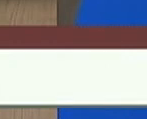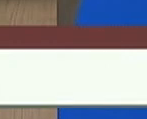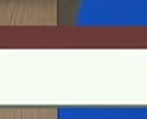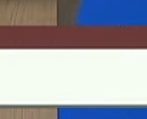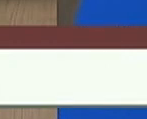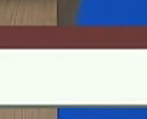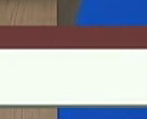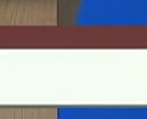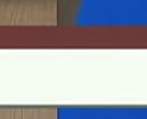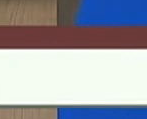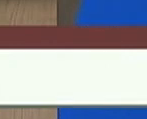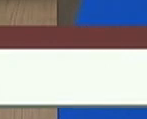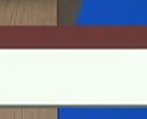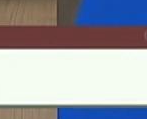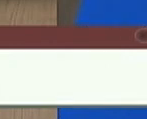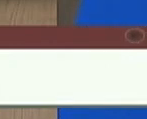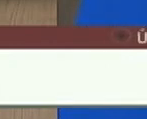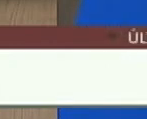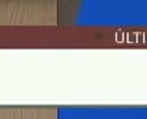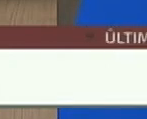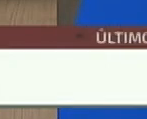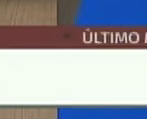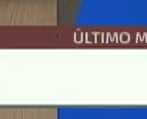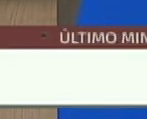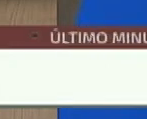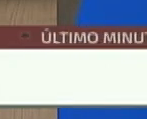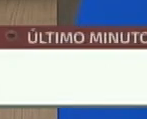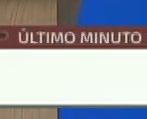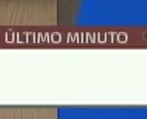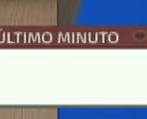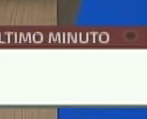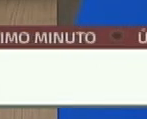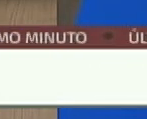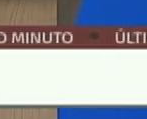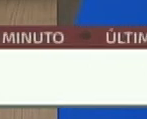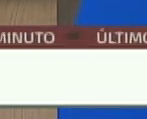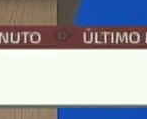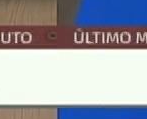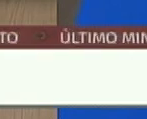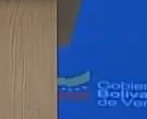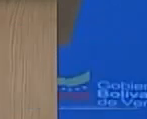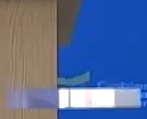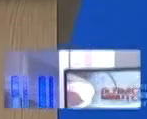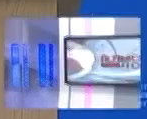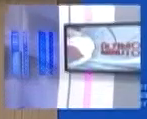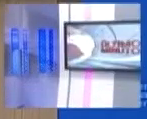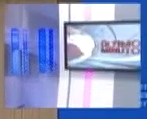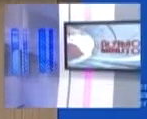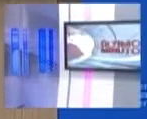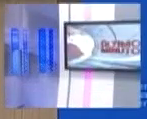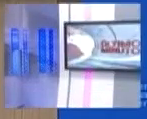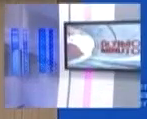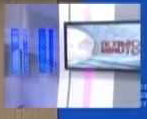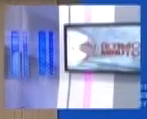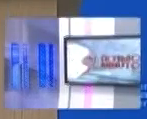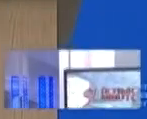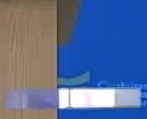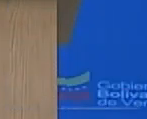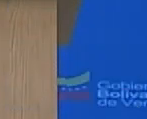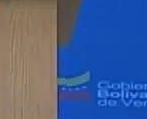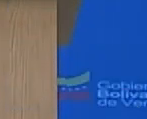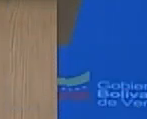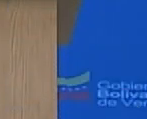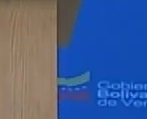con el nivel de incidencia del COVID-19 en Colombia, en Brasil, en